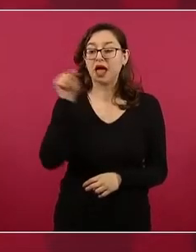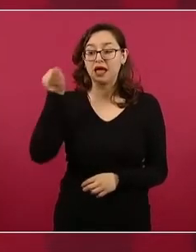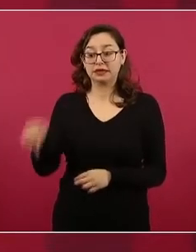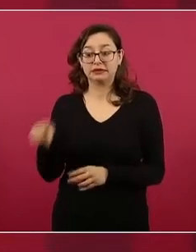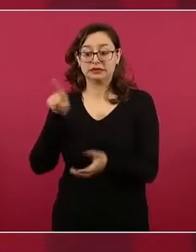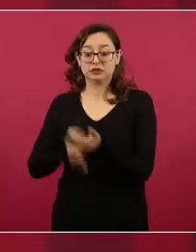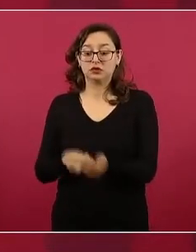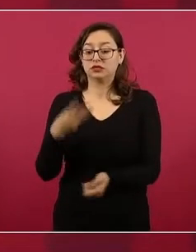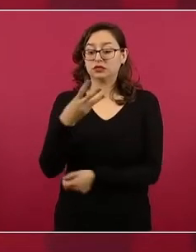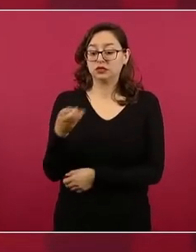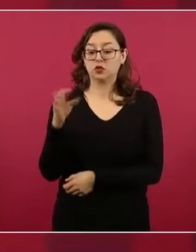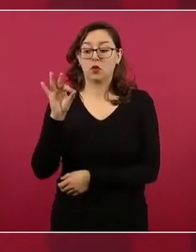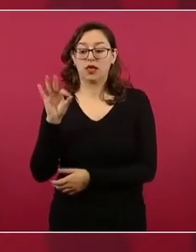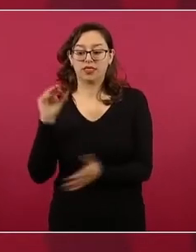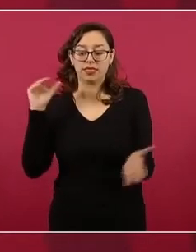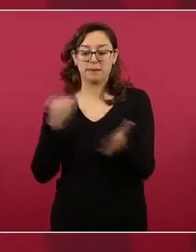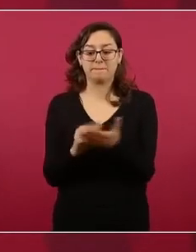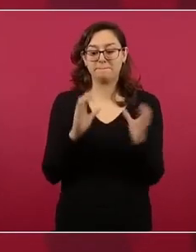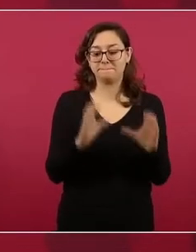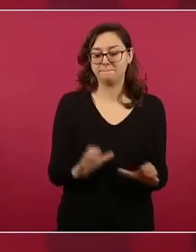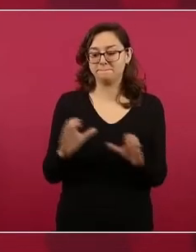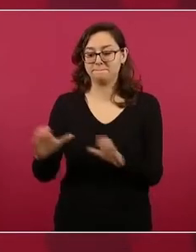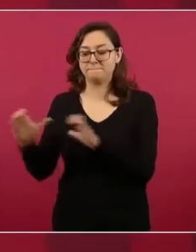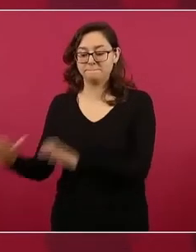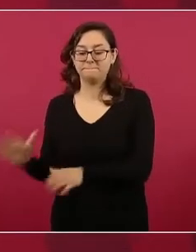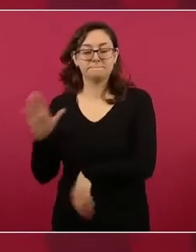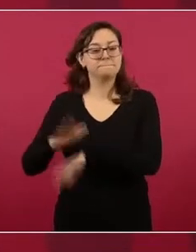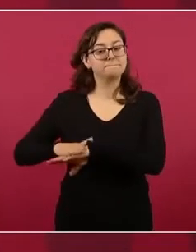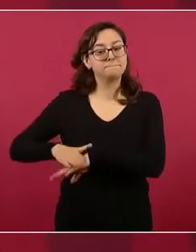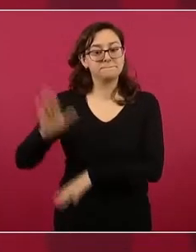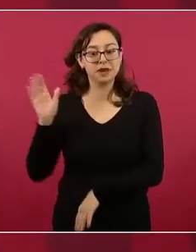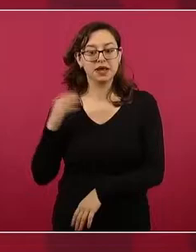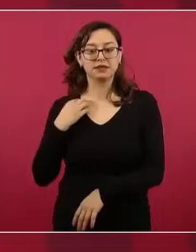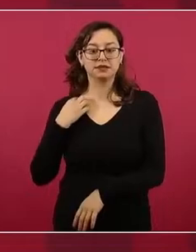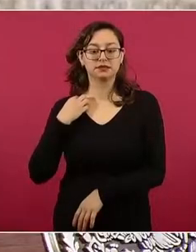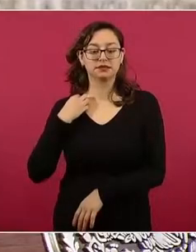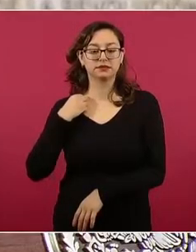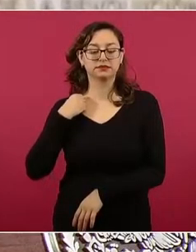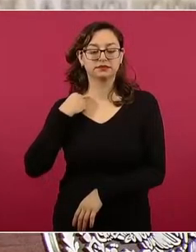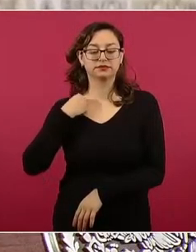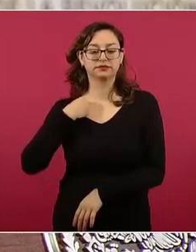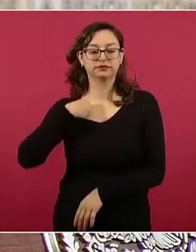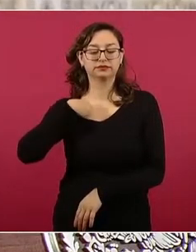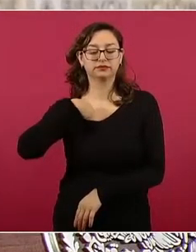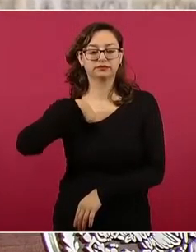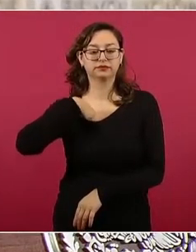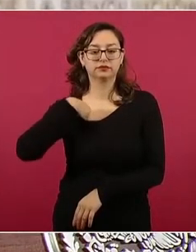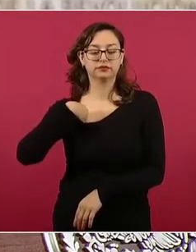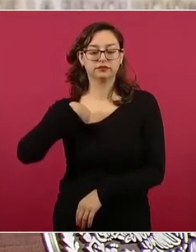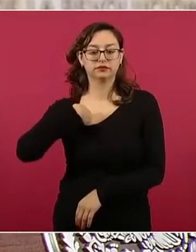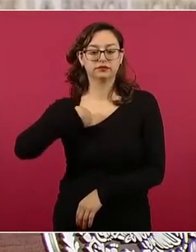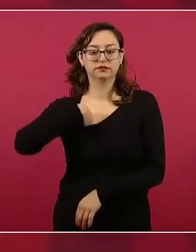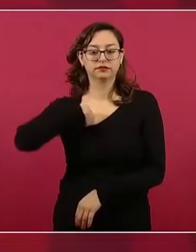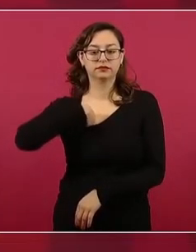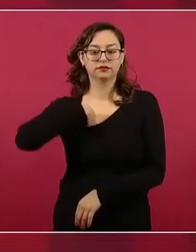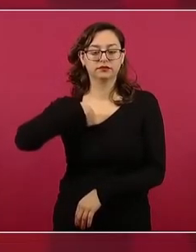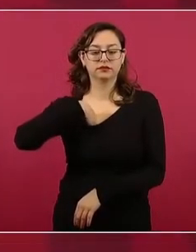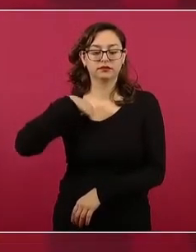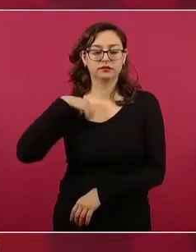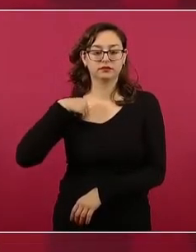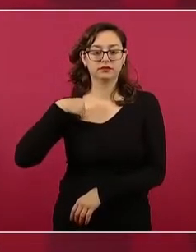llegamos y encontramos en el abandono